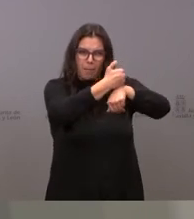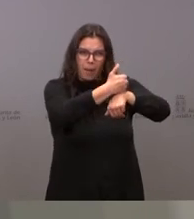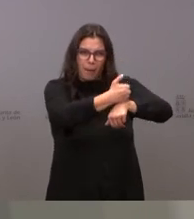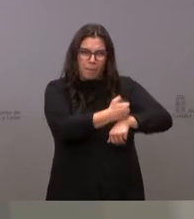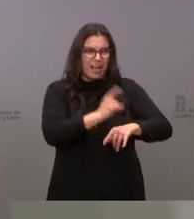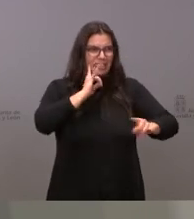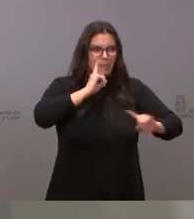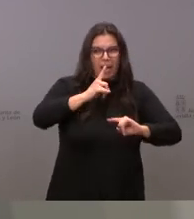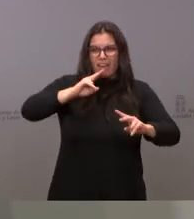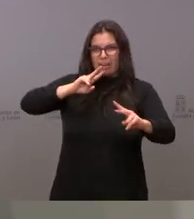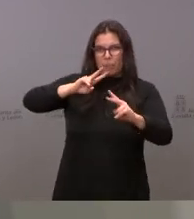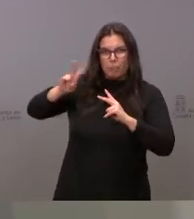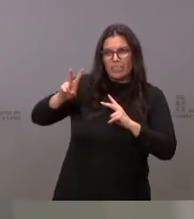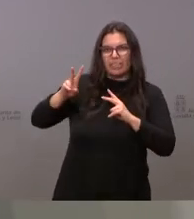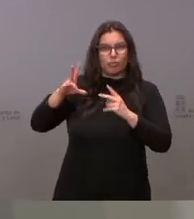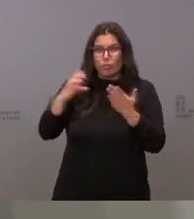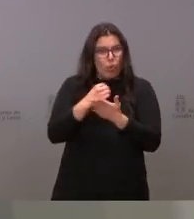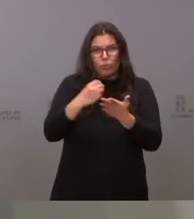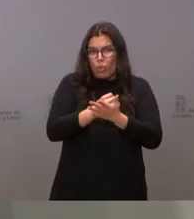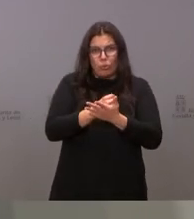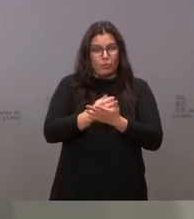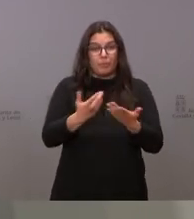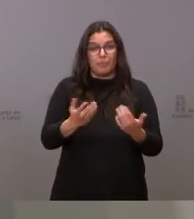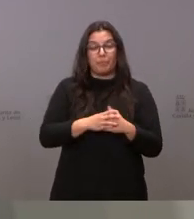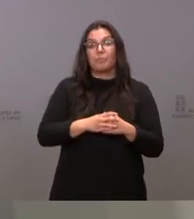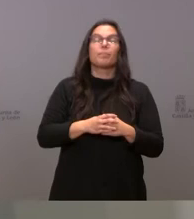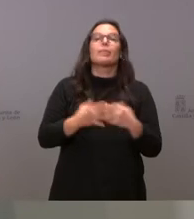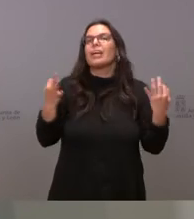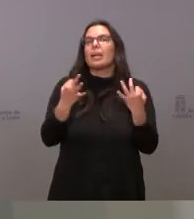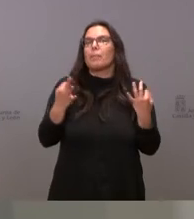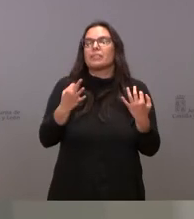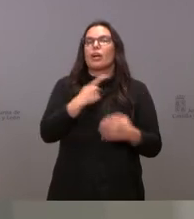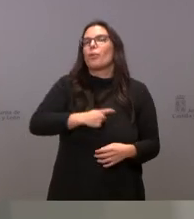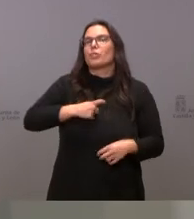registradas las respuestas, están registradas. ¿Qué ocurre con las comisiones de investigación